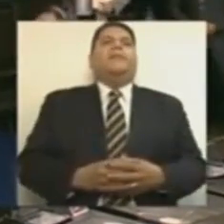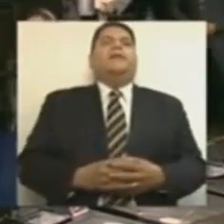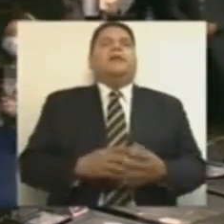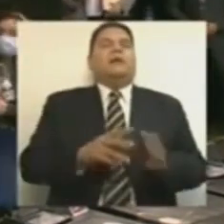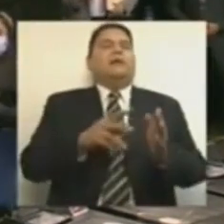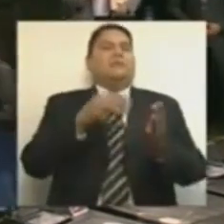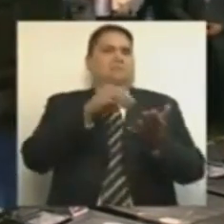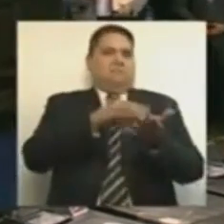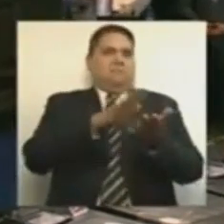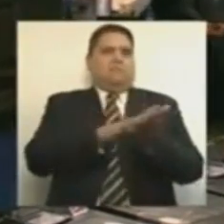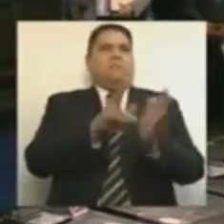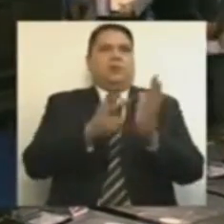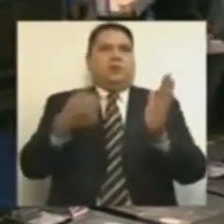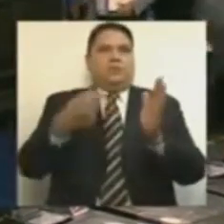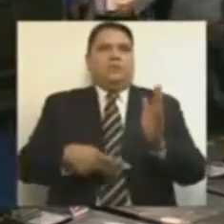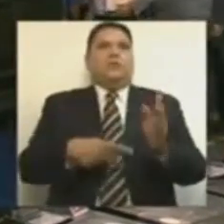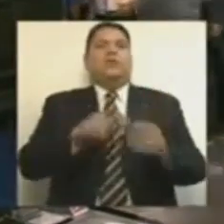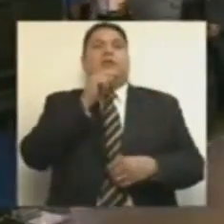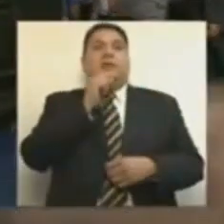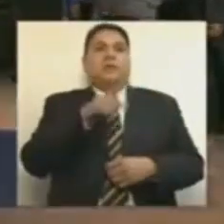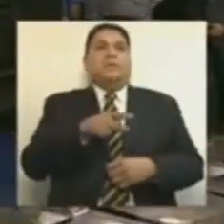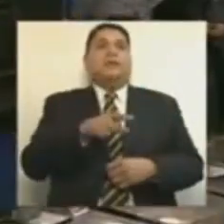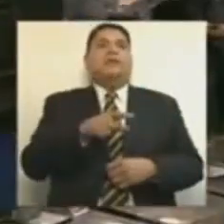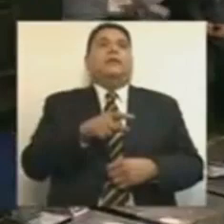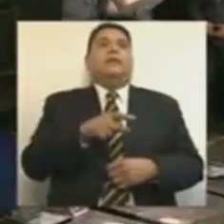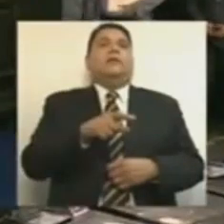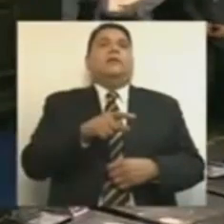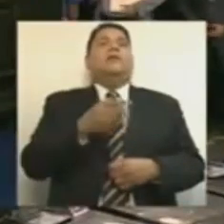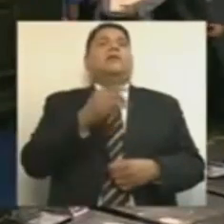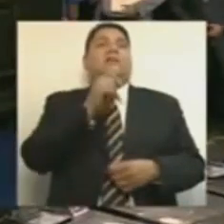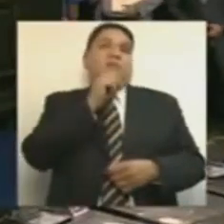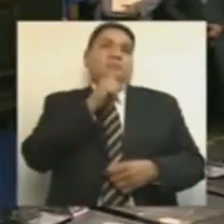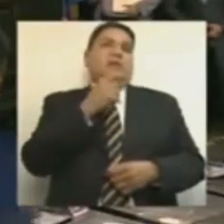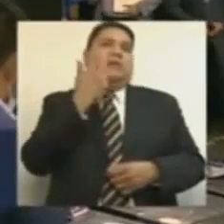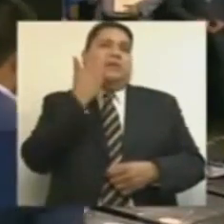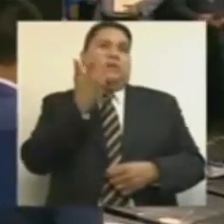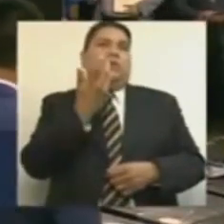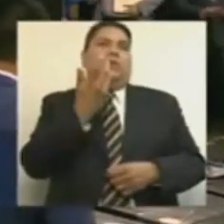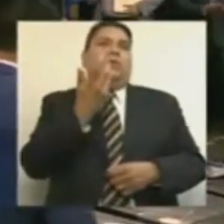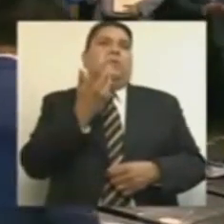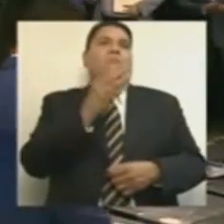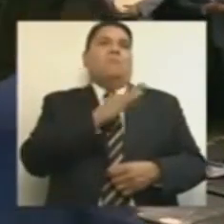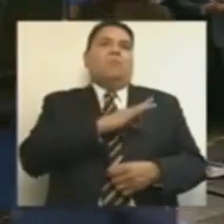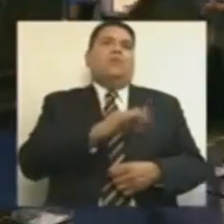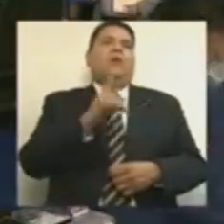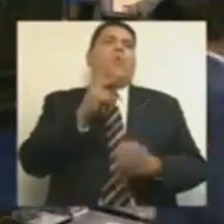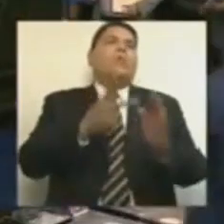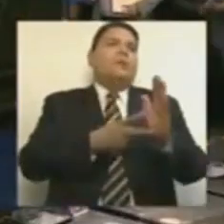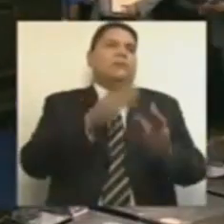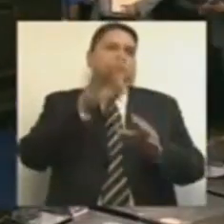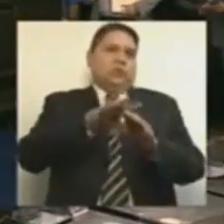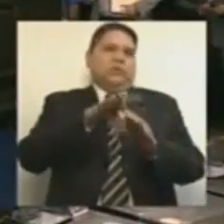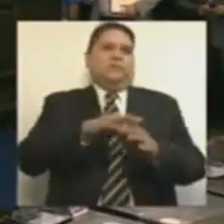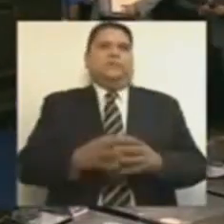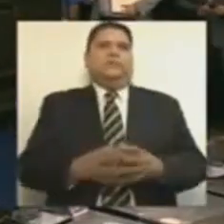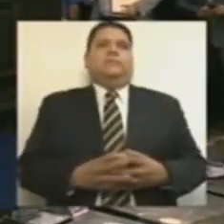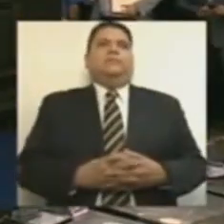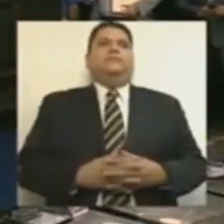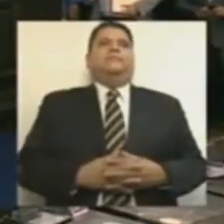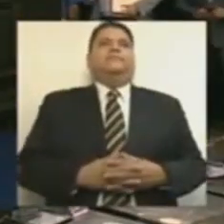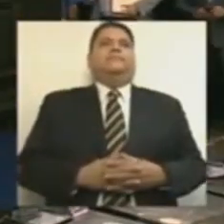Gaceta. Y deseo que se pueda votar en una sola. Muchas gracias.